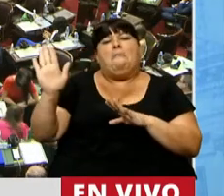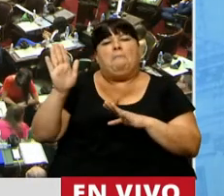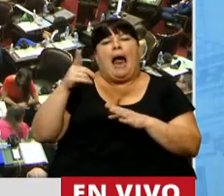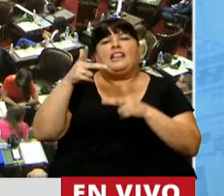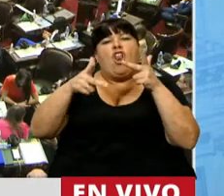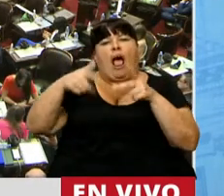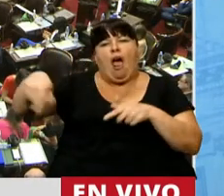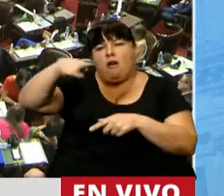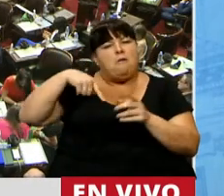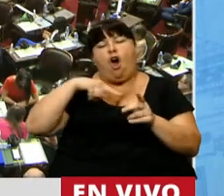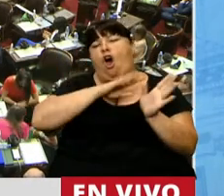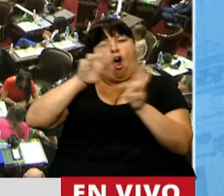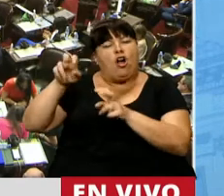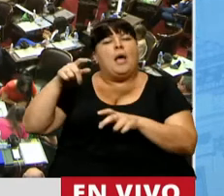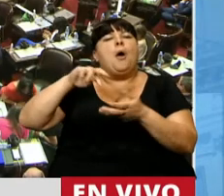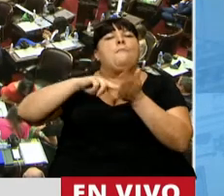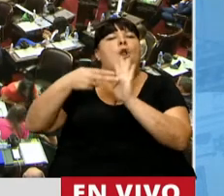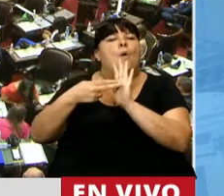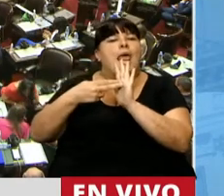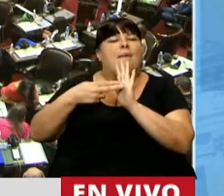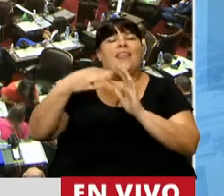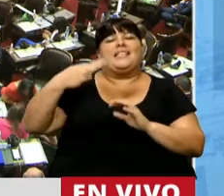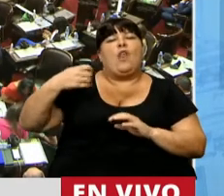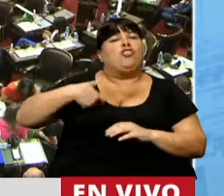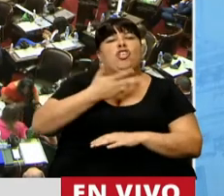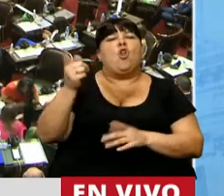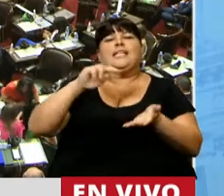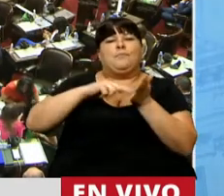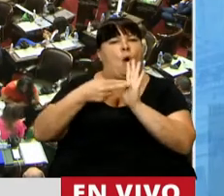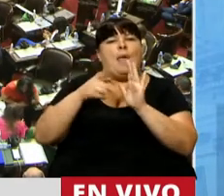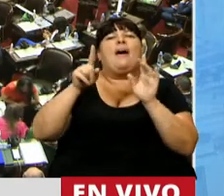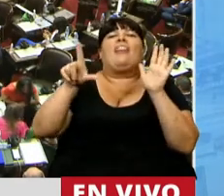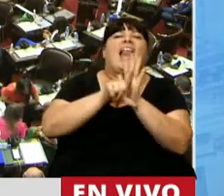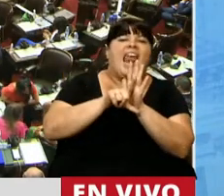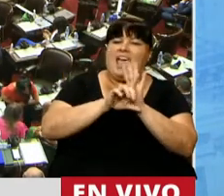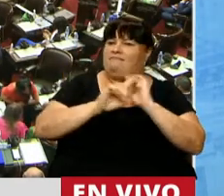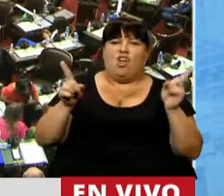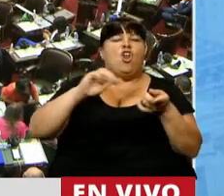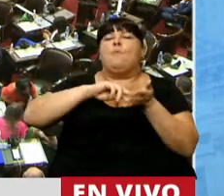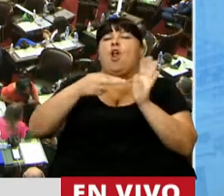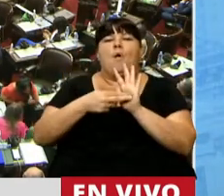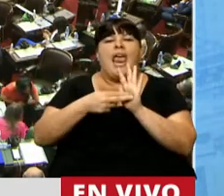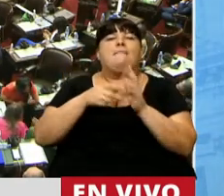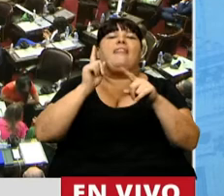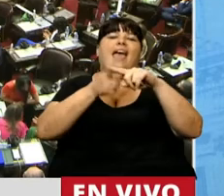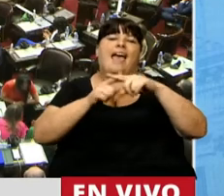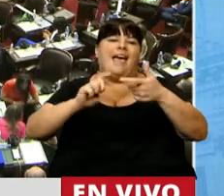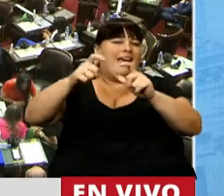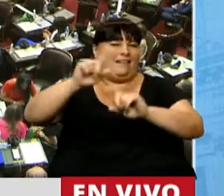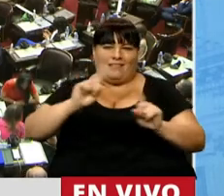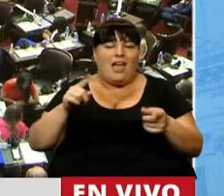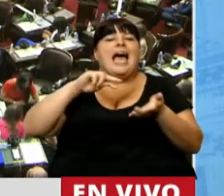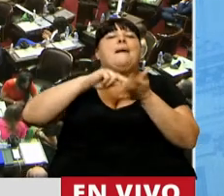lo que se ha planteado hoy. El problema de la seguridad social no es un problema jurídico, no es un problema de fórmula, presidente,